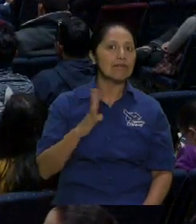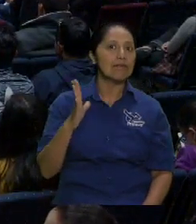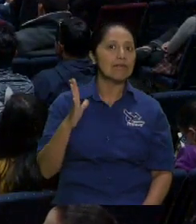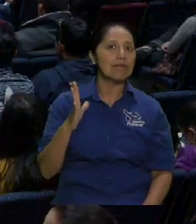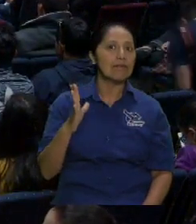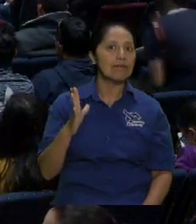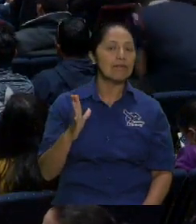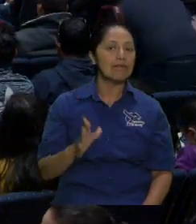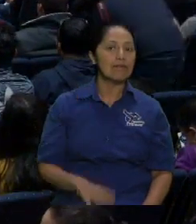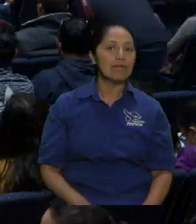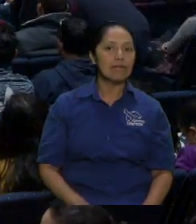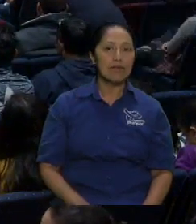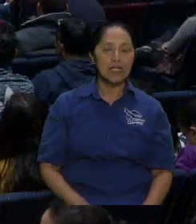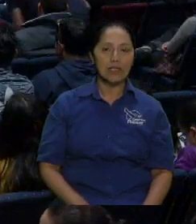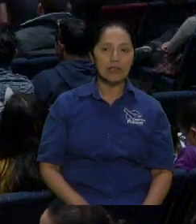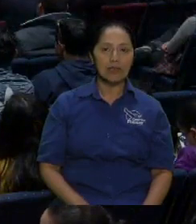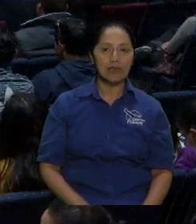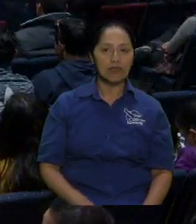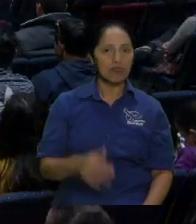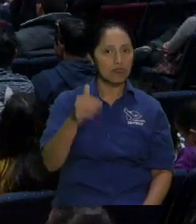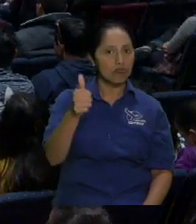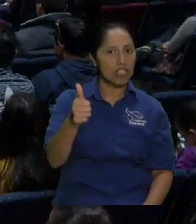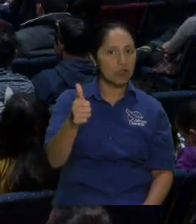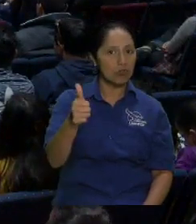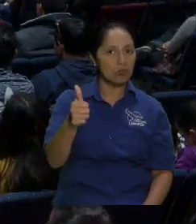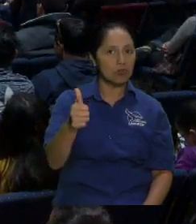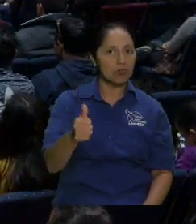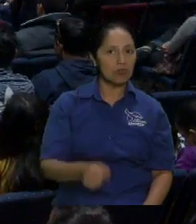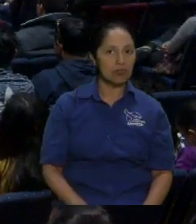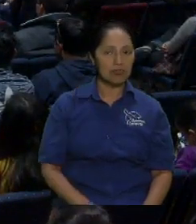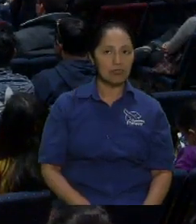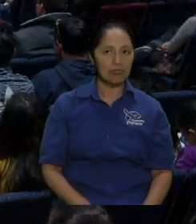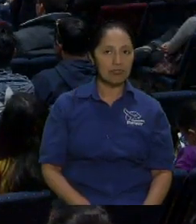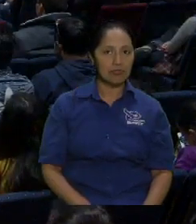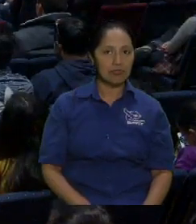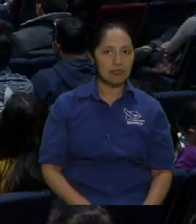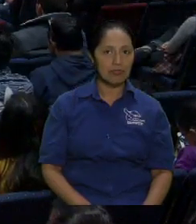¿Salado? No está maltratando ningún hermano, ¿ah?